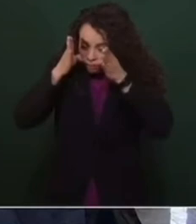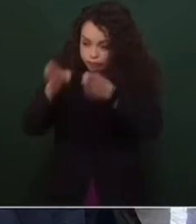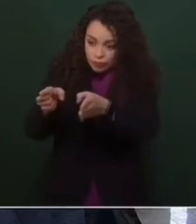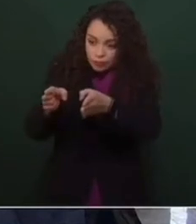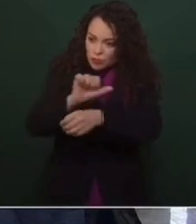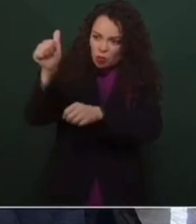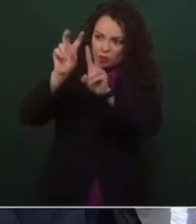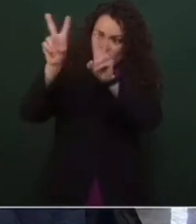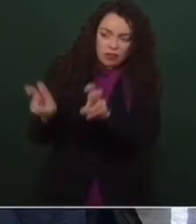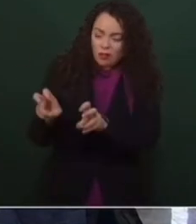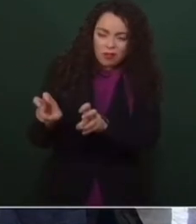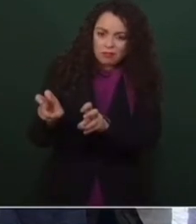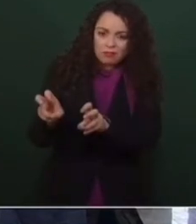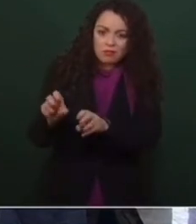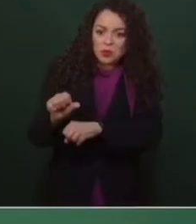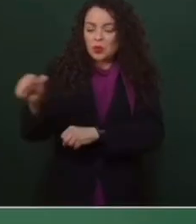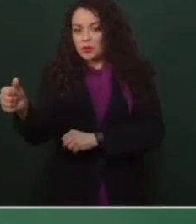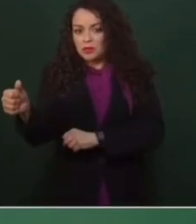asuntos